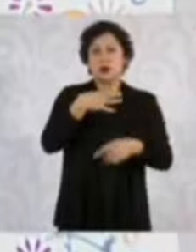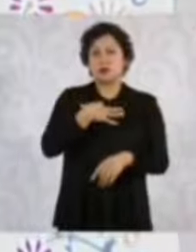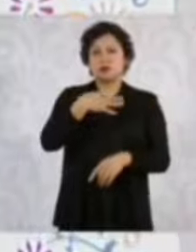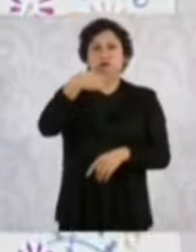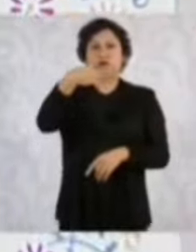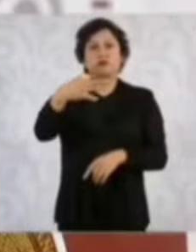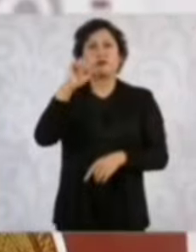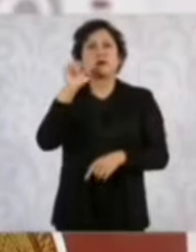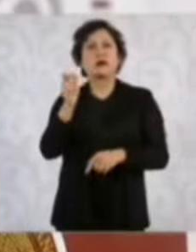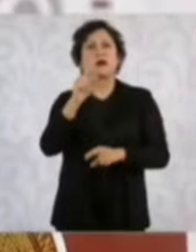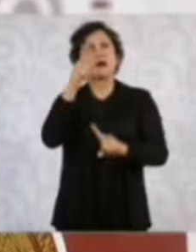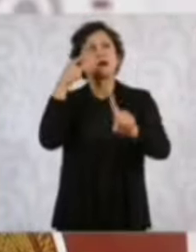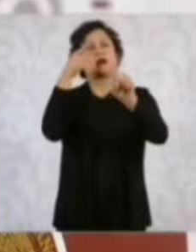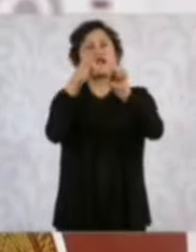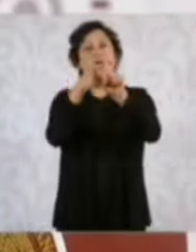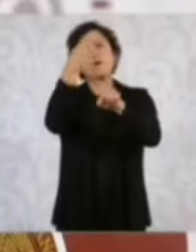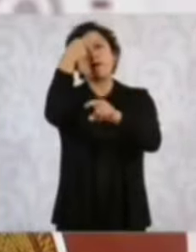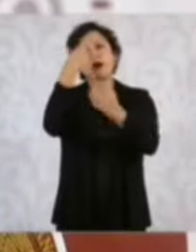gobierno,